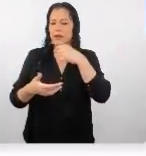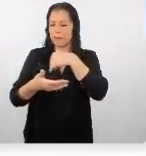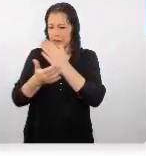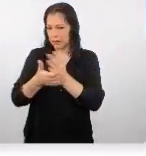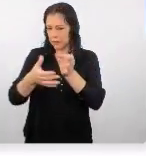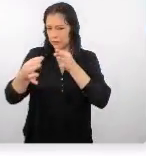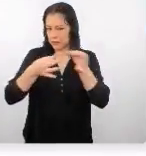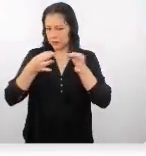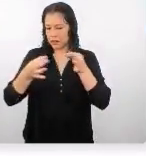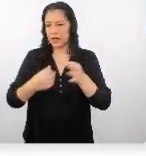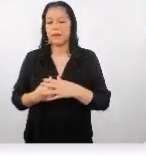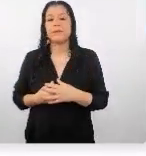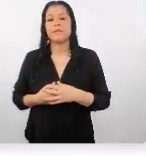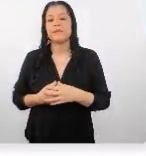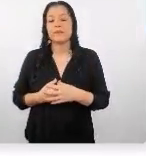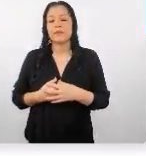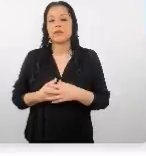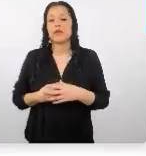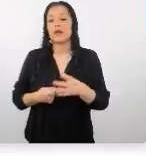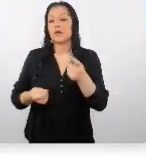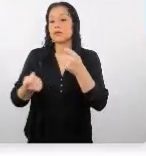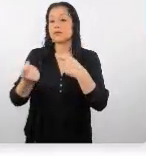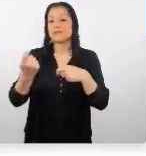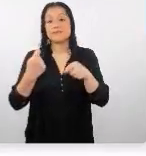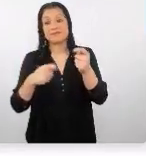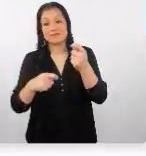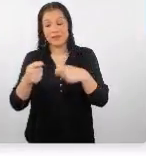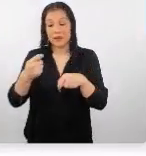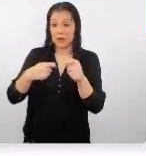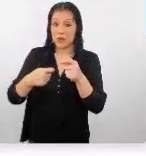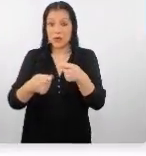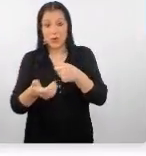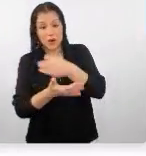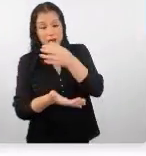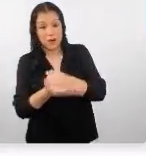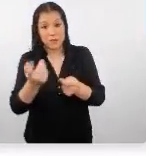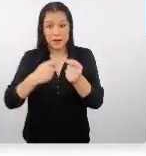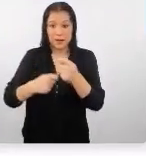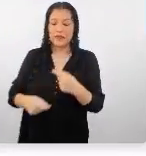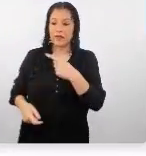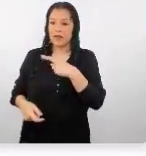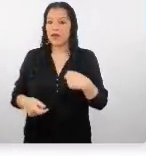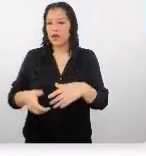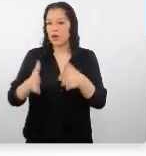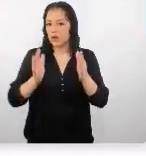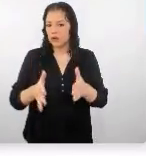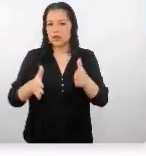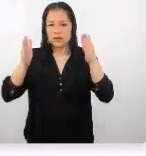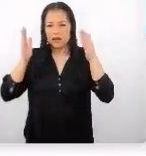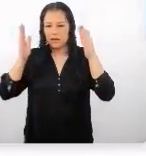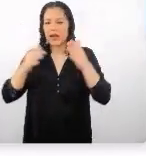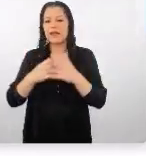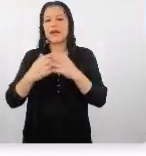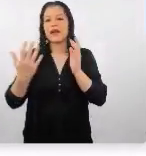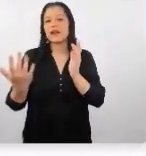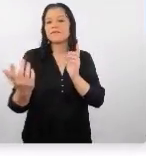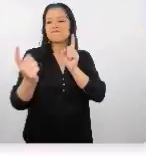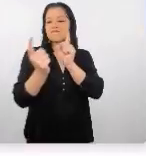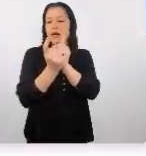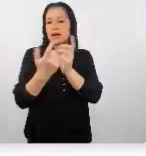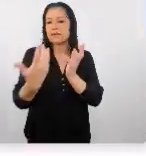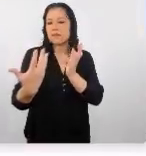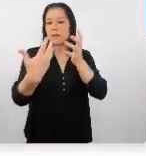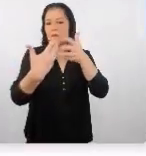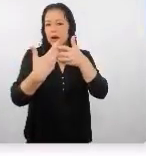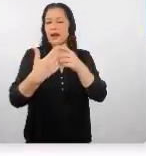que en general los negocios los negocios con los con los chinos se basan en las relaciones personales